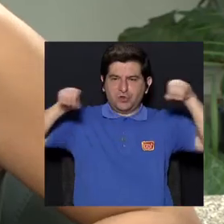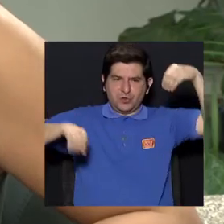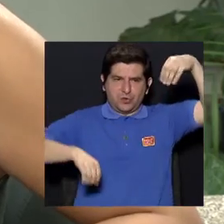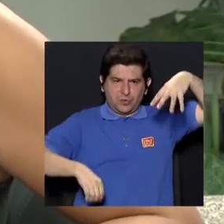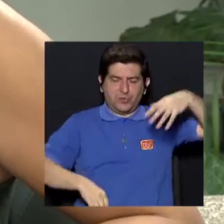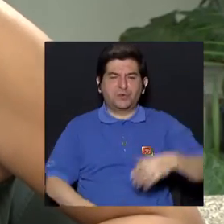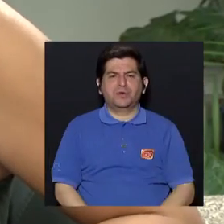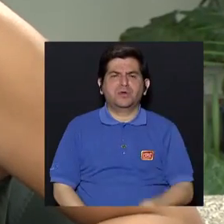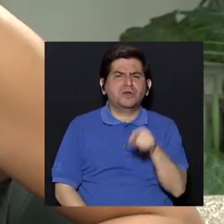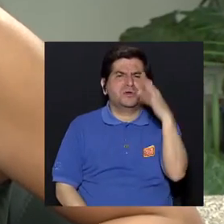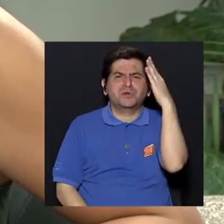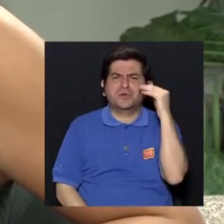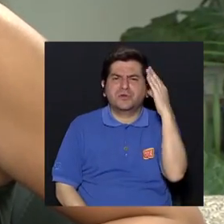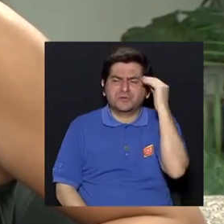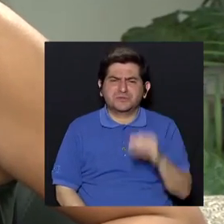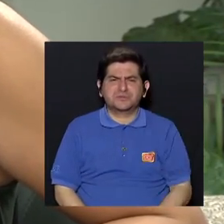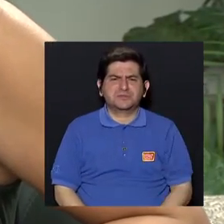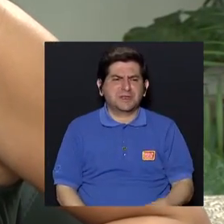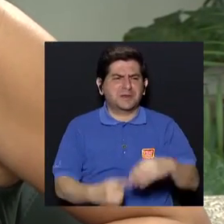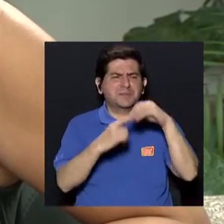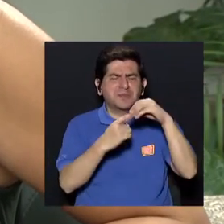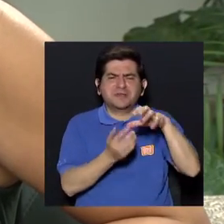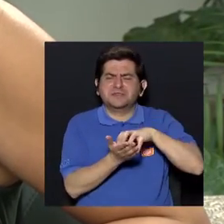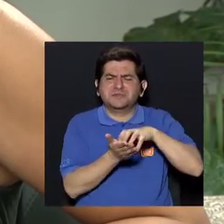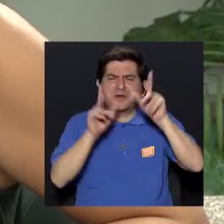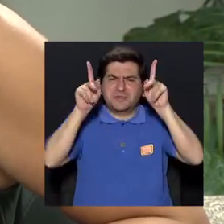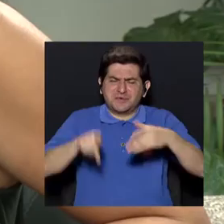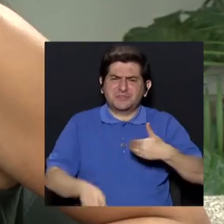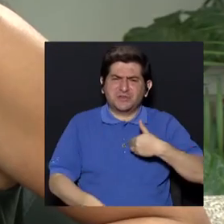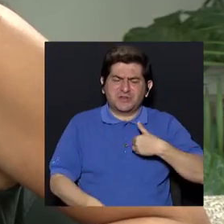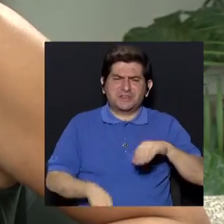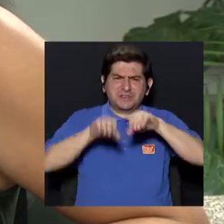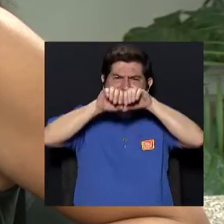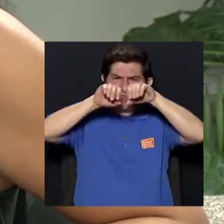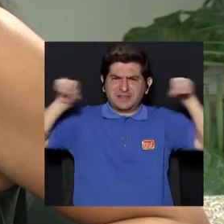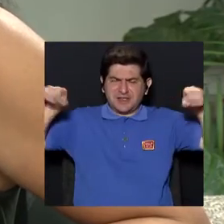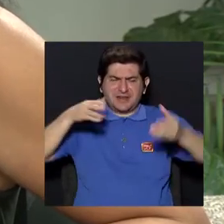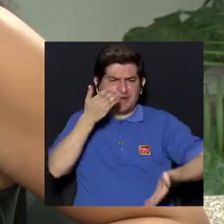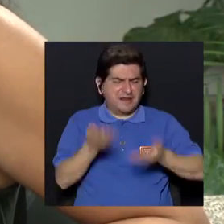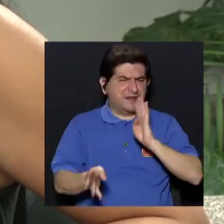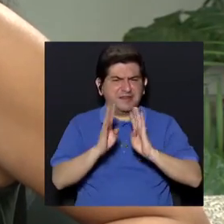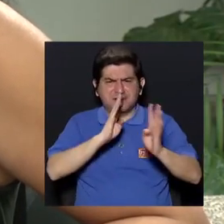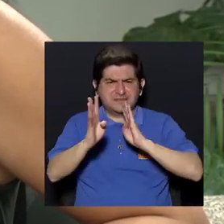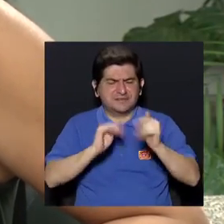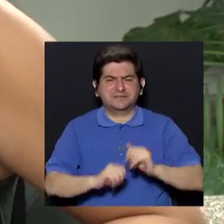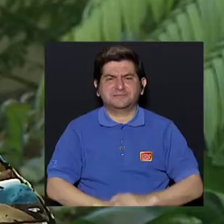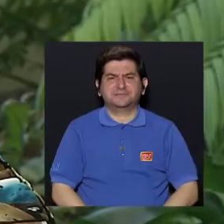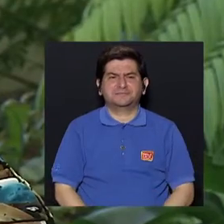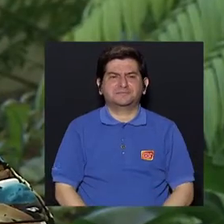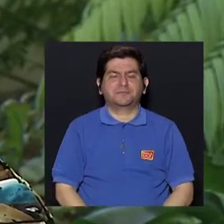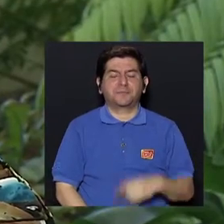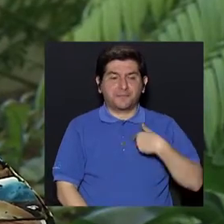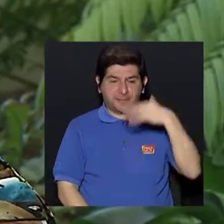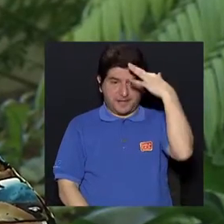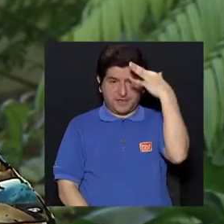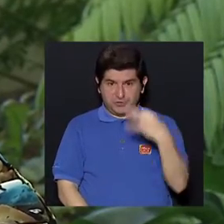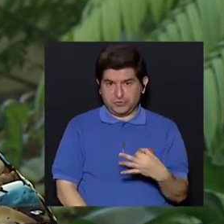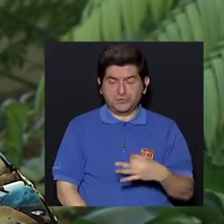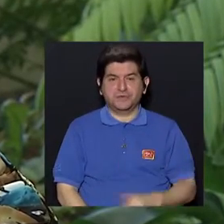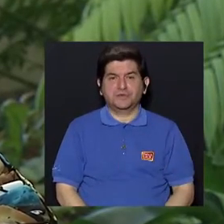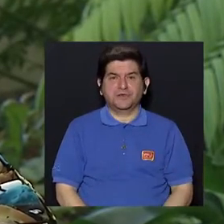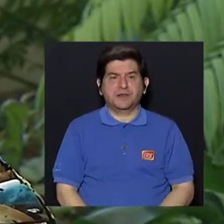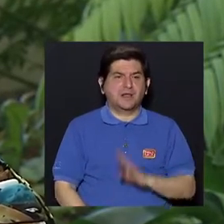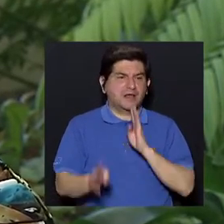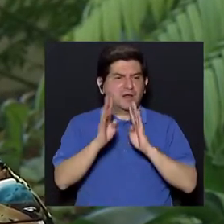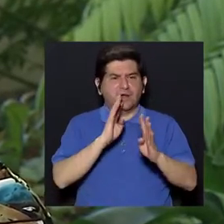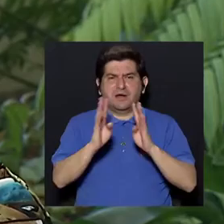Y desde su experiencia, ¿cuáles son las principales dudas que tienen las personas acerca de los fluorescentes y que no hayamos mencionado? No, me parece, digamos, que lo